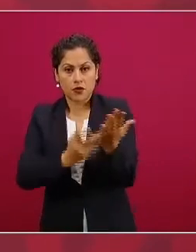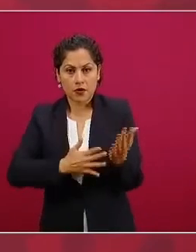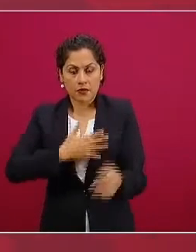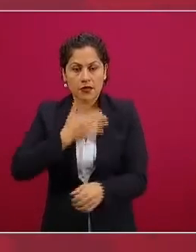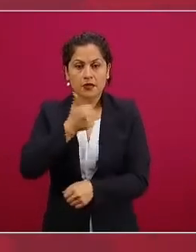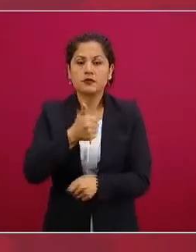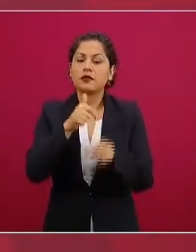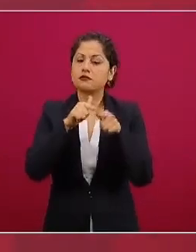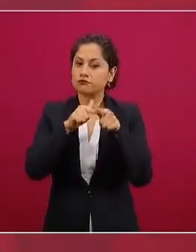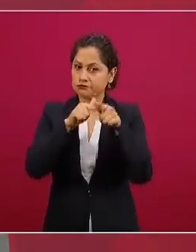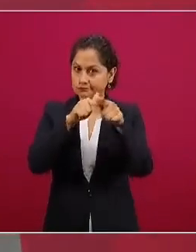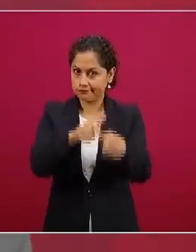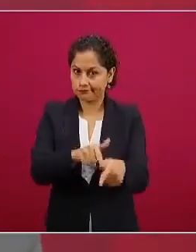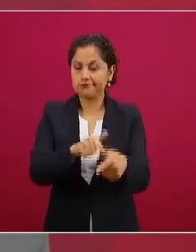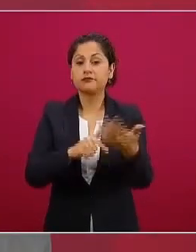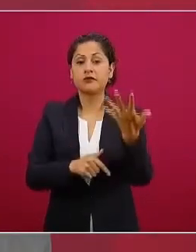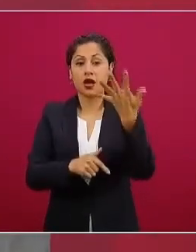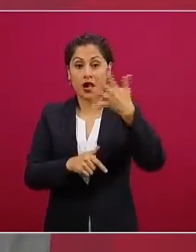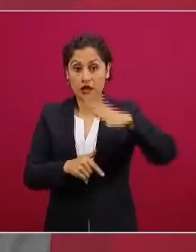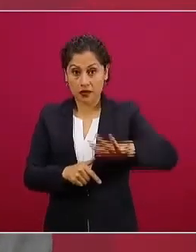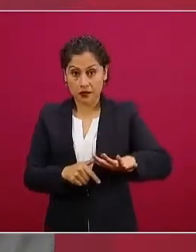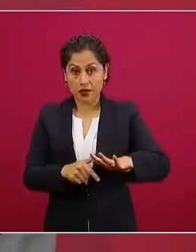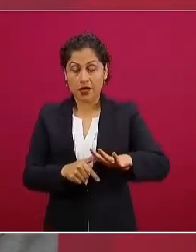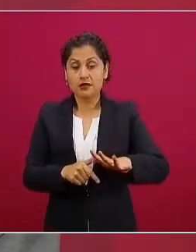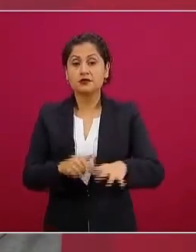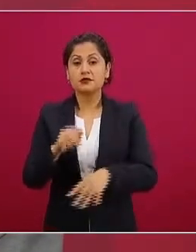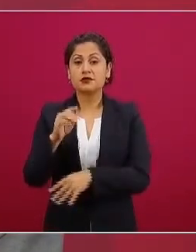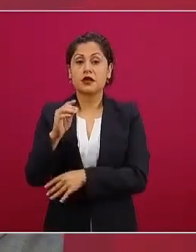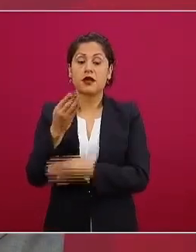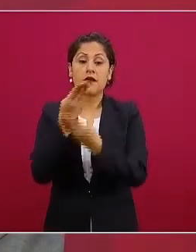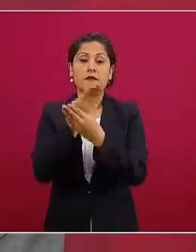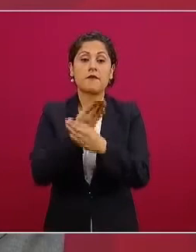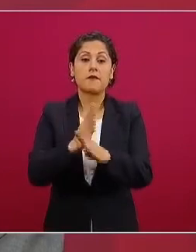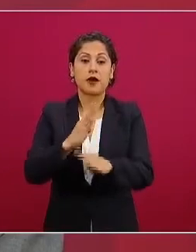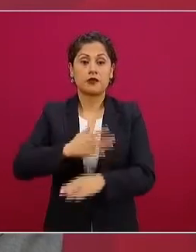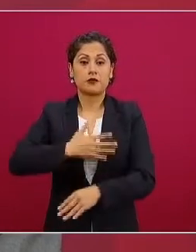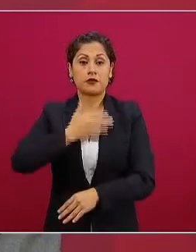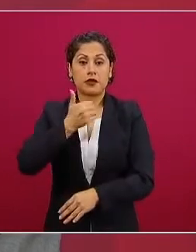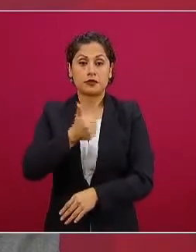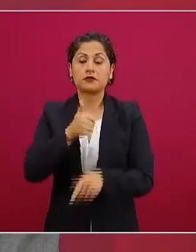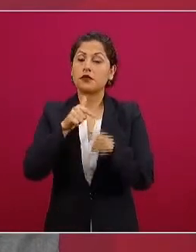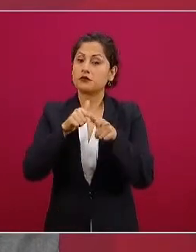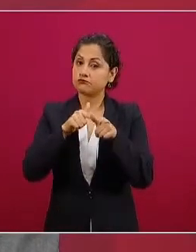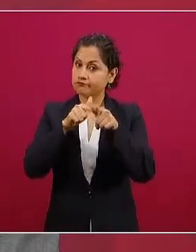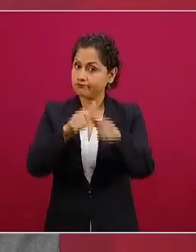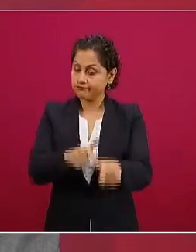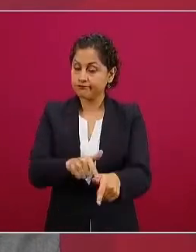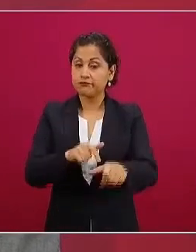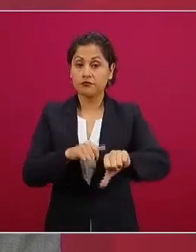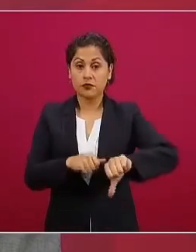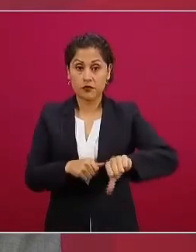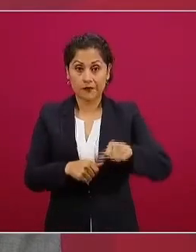Diez, banco del bienestar. Ocho,